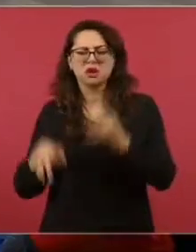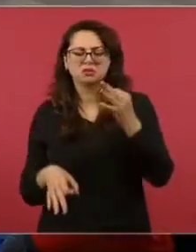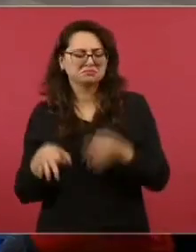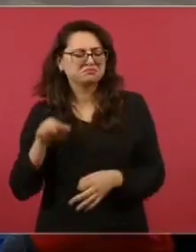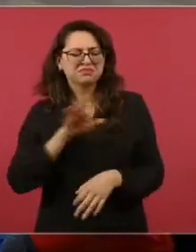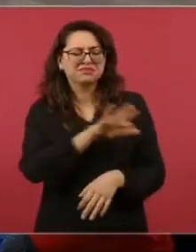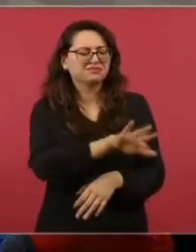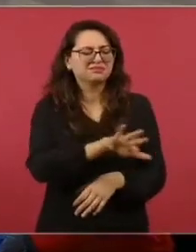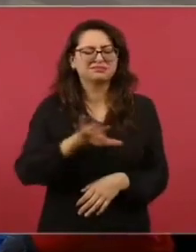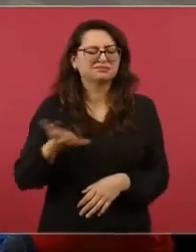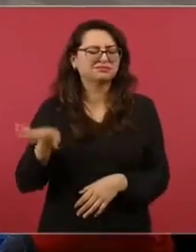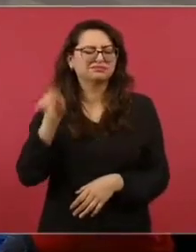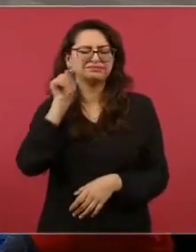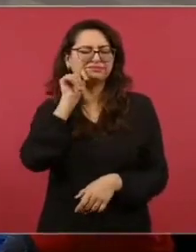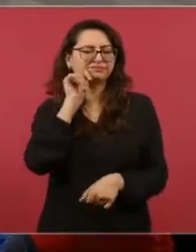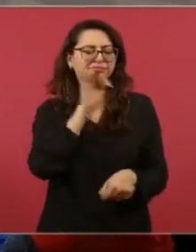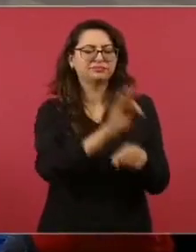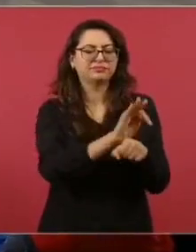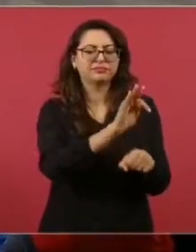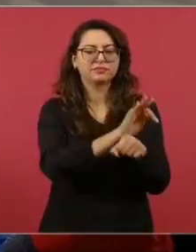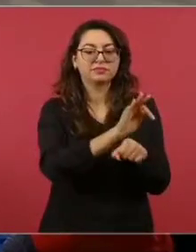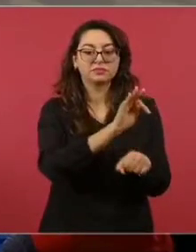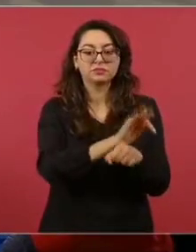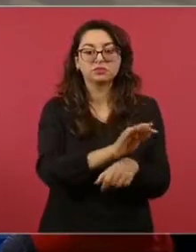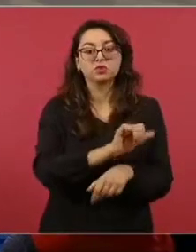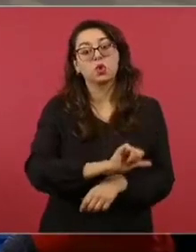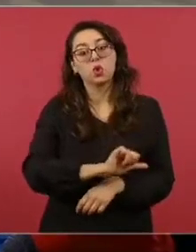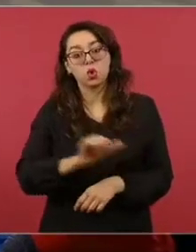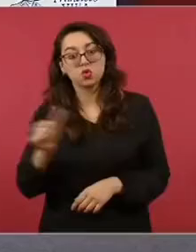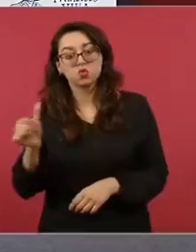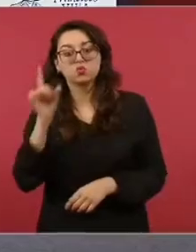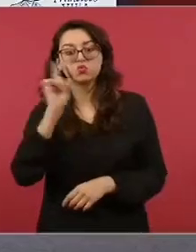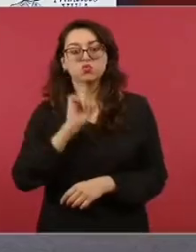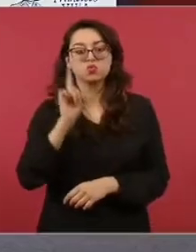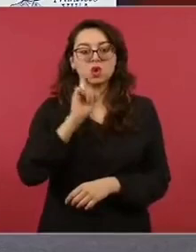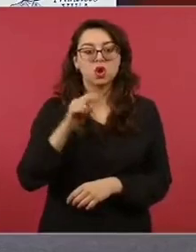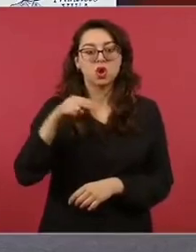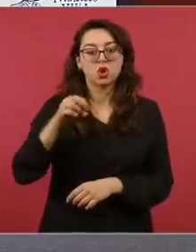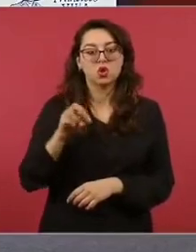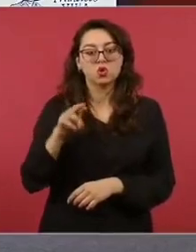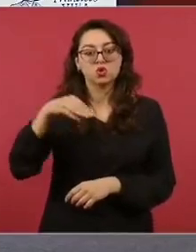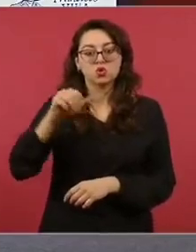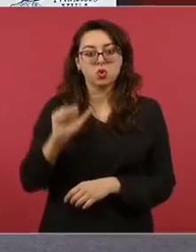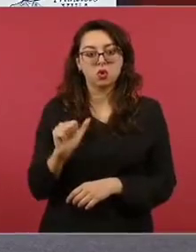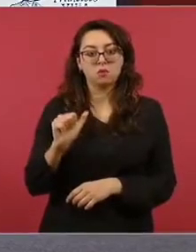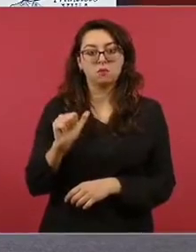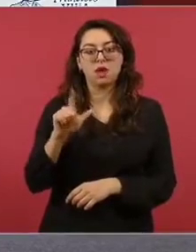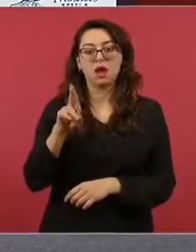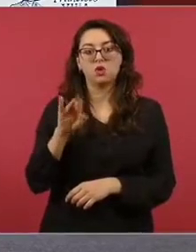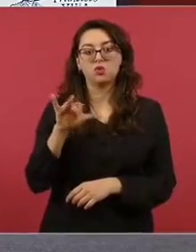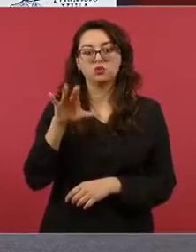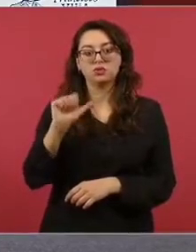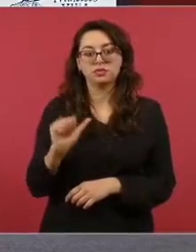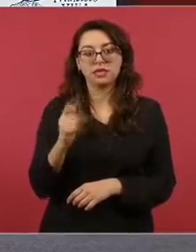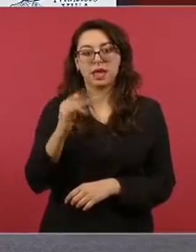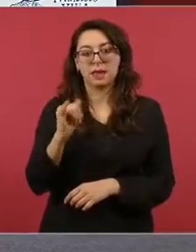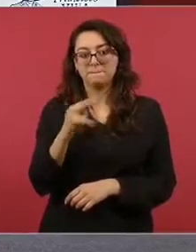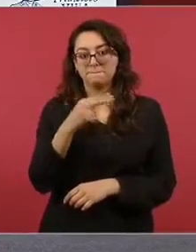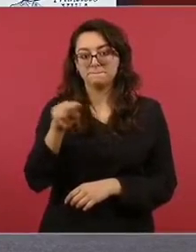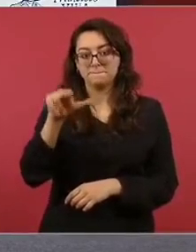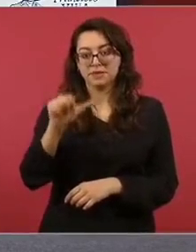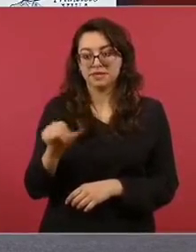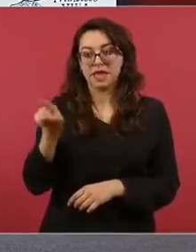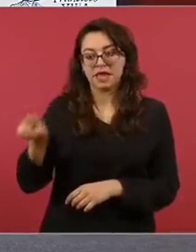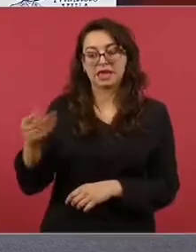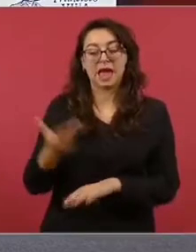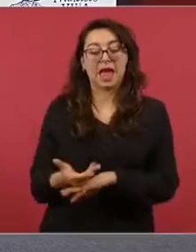También tenemos el caso de la ministra Norma Lucía Piña Hernández, pero en su calidad de presidenta del Consejo de la Judicatura